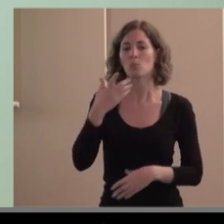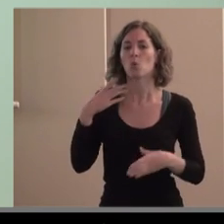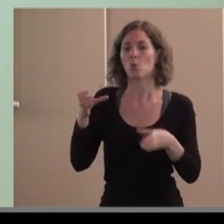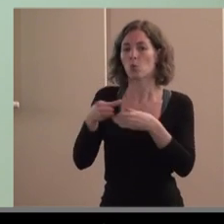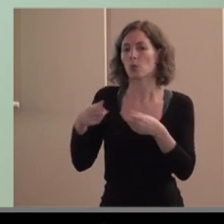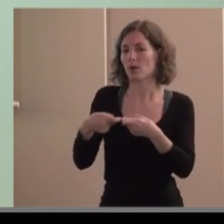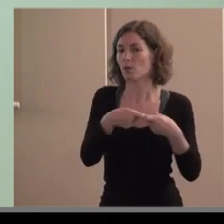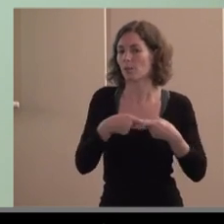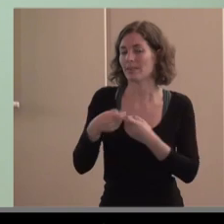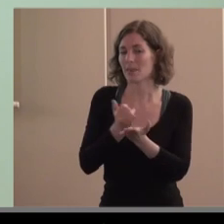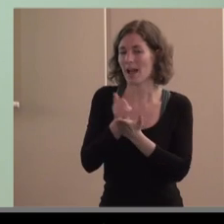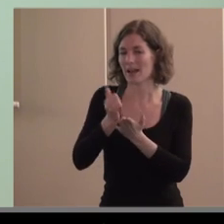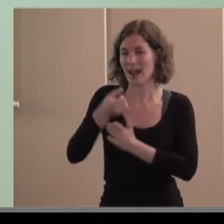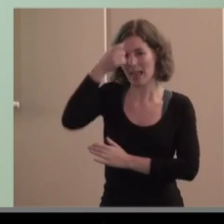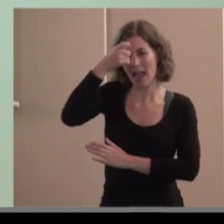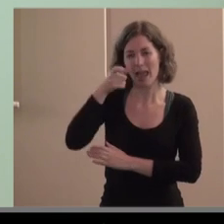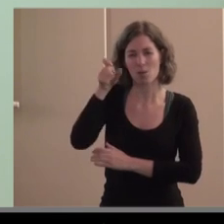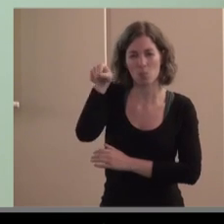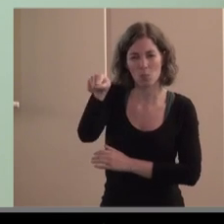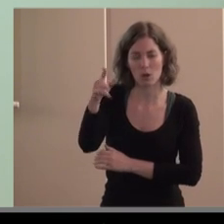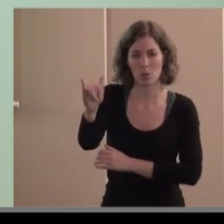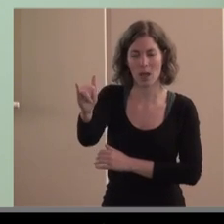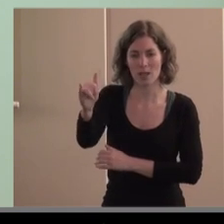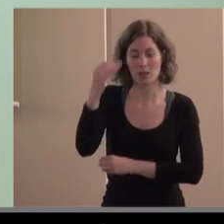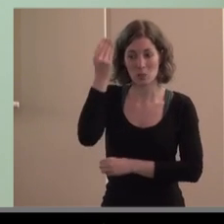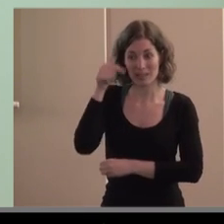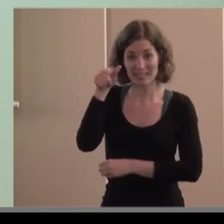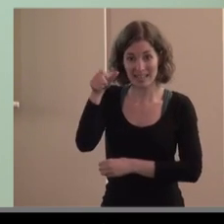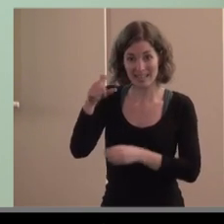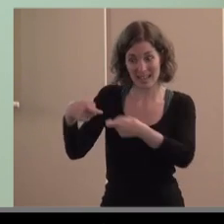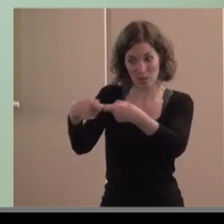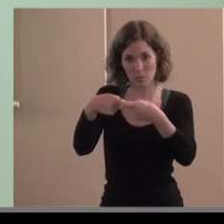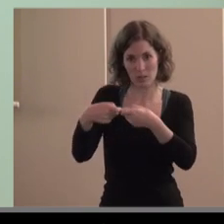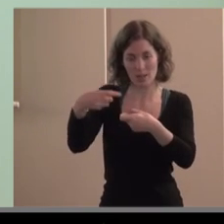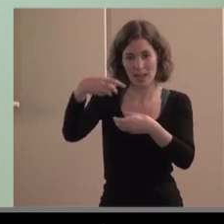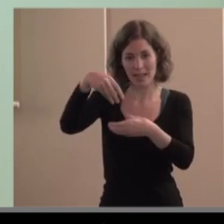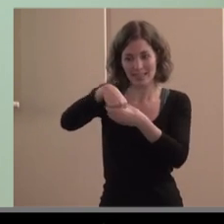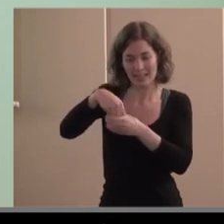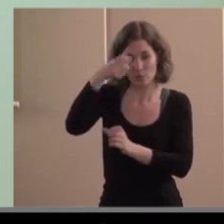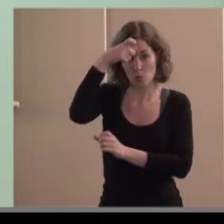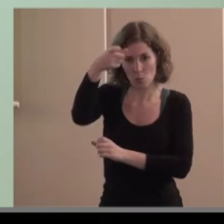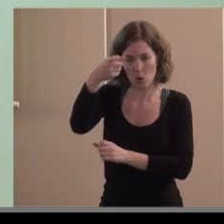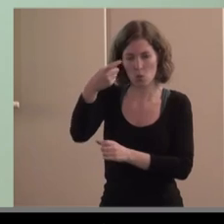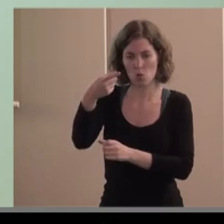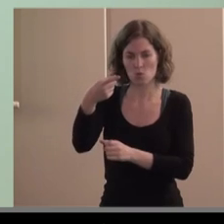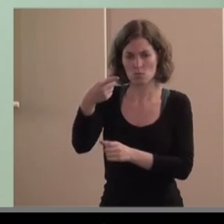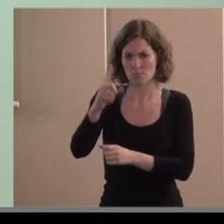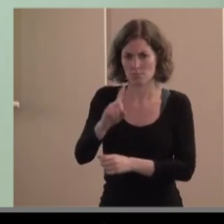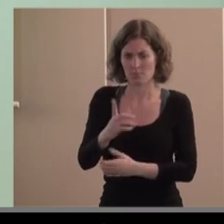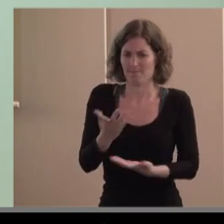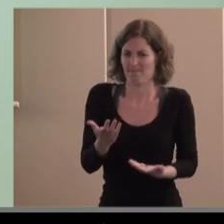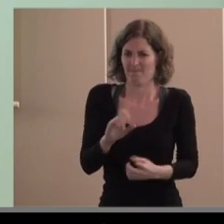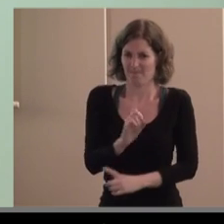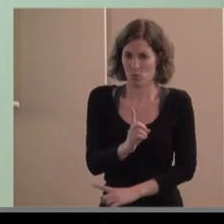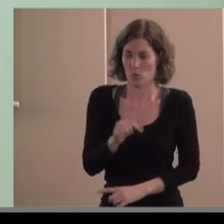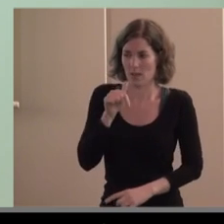implica en el pueblo fíjate que es la agraria que digamos el mundo cooperativo casi las considera esto aquí entre nosotros que no lo soy nadie